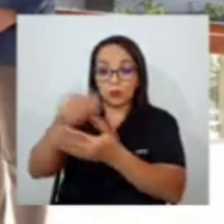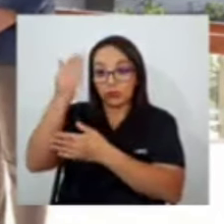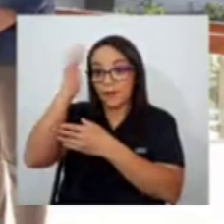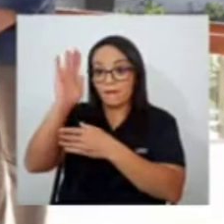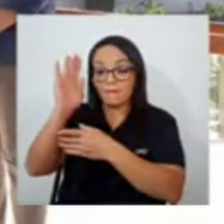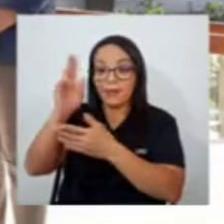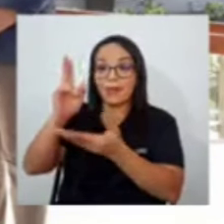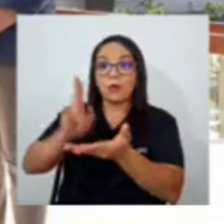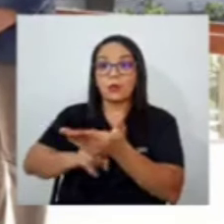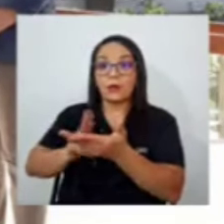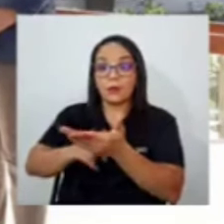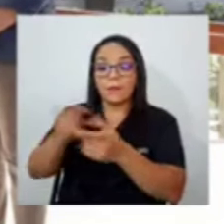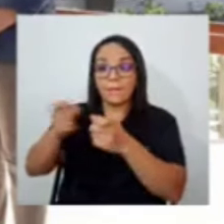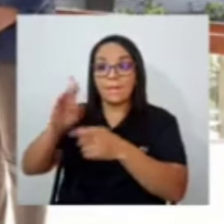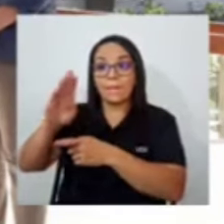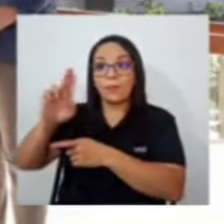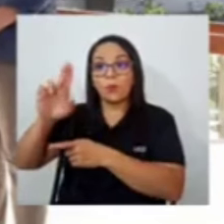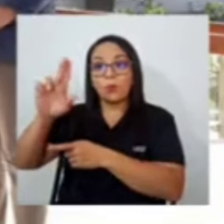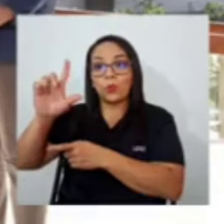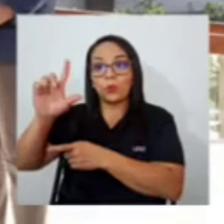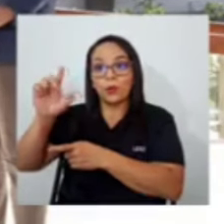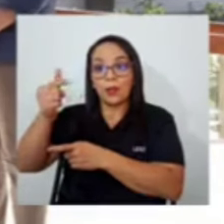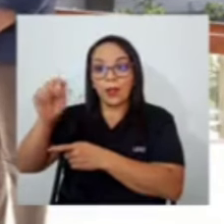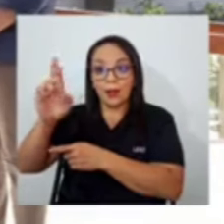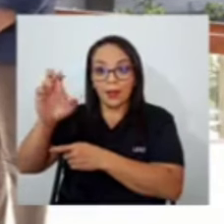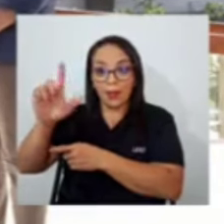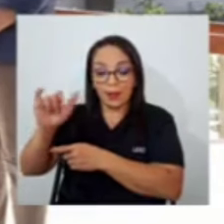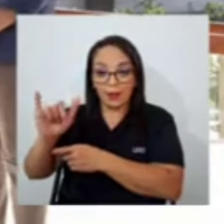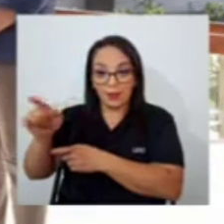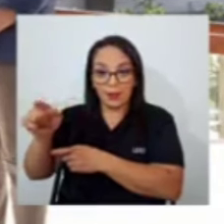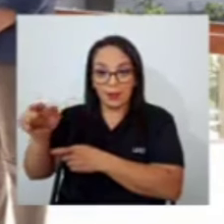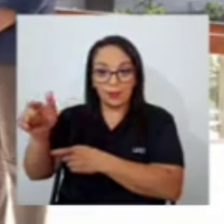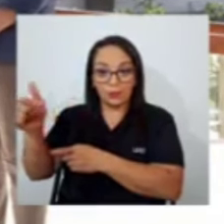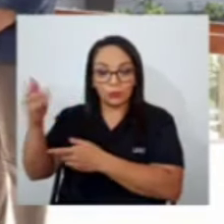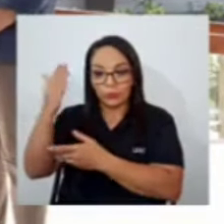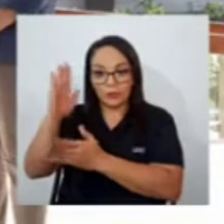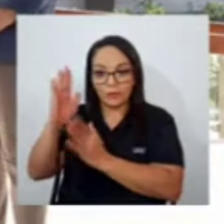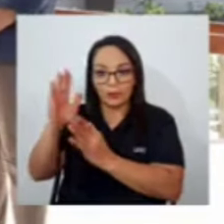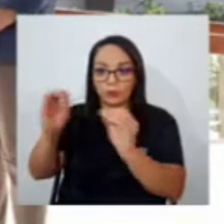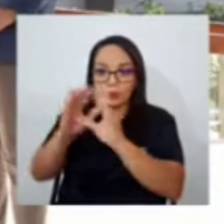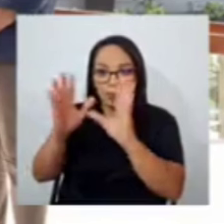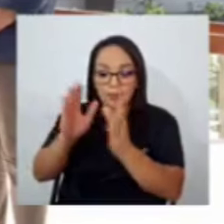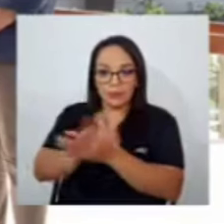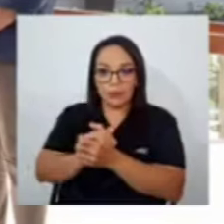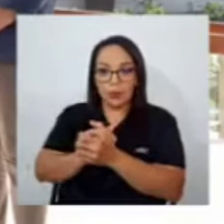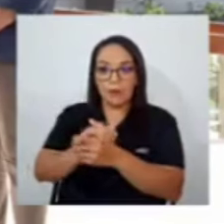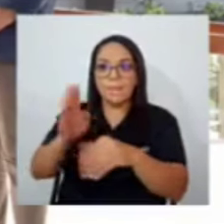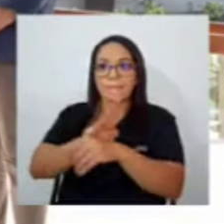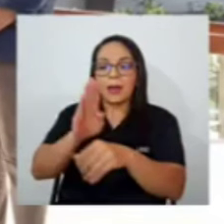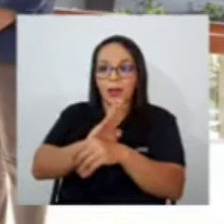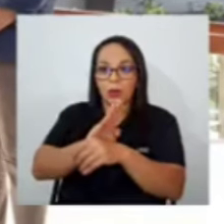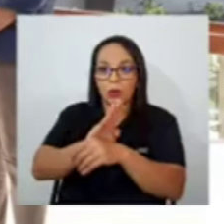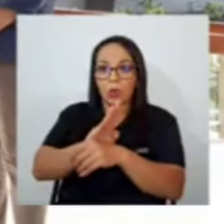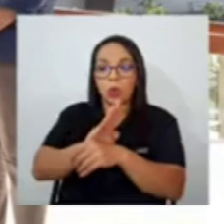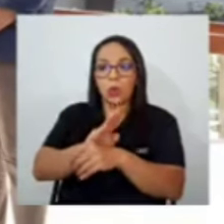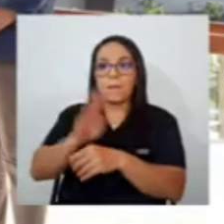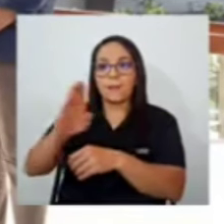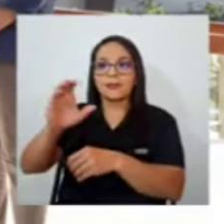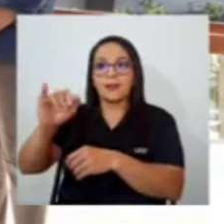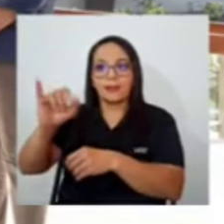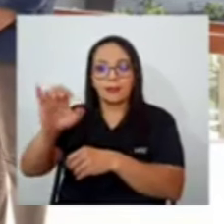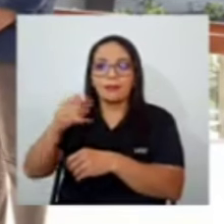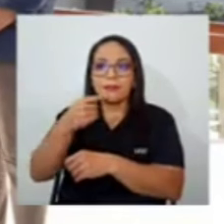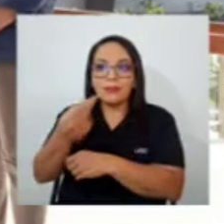entre Burgalelli y Patricia eso es clarísimo y el banco centroamericano lo dice nosotros